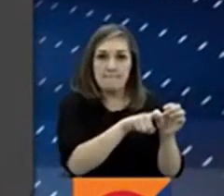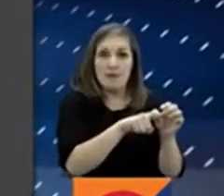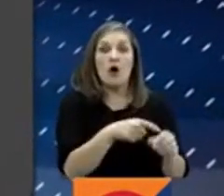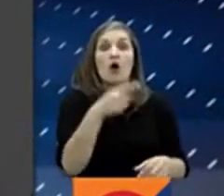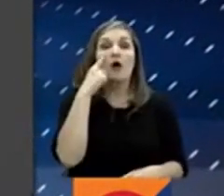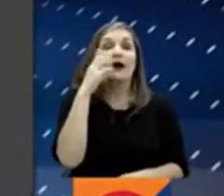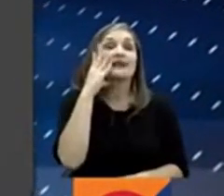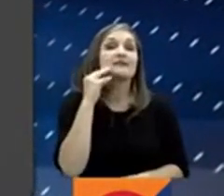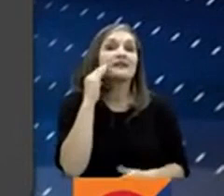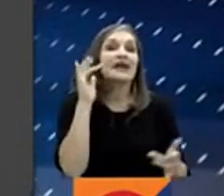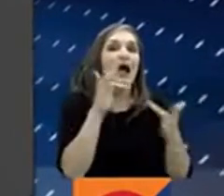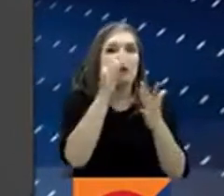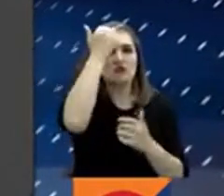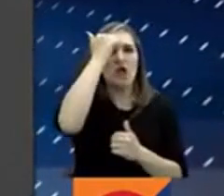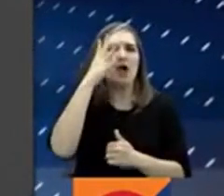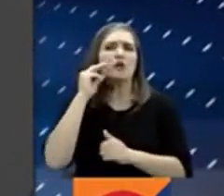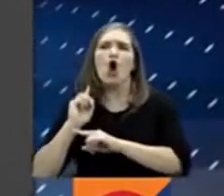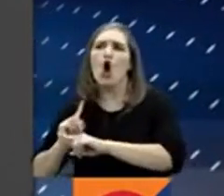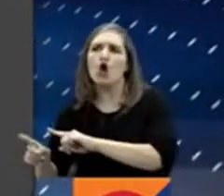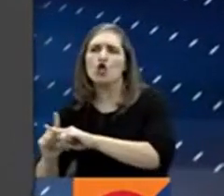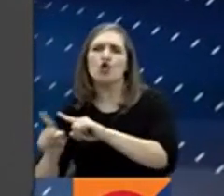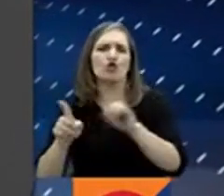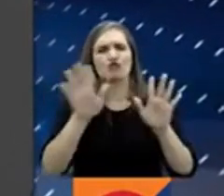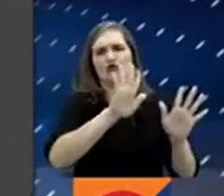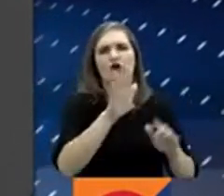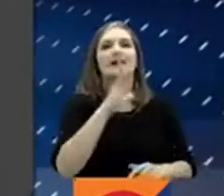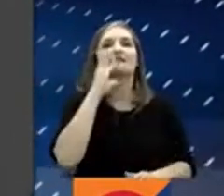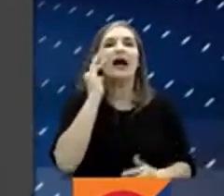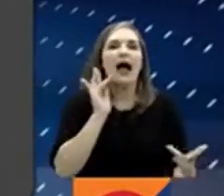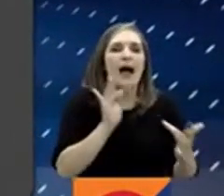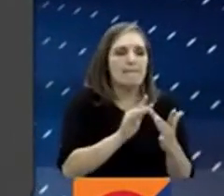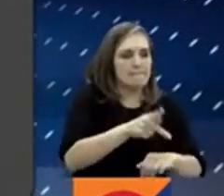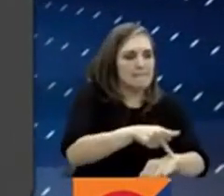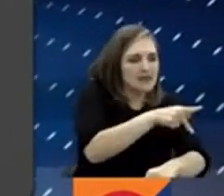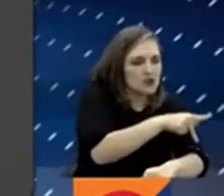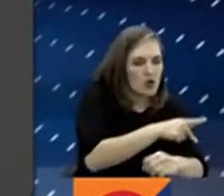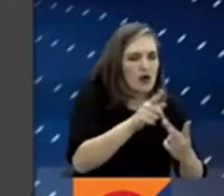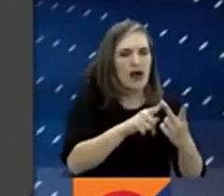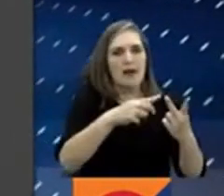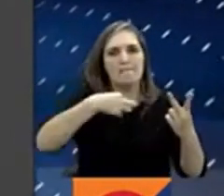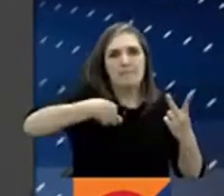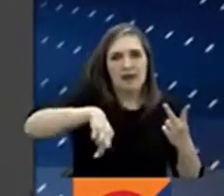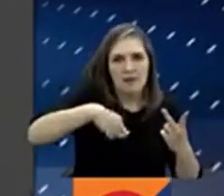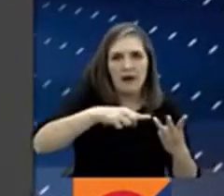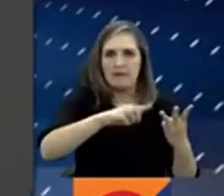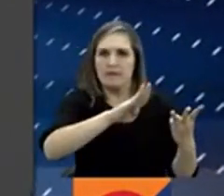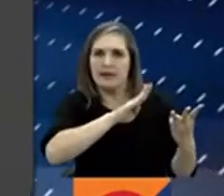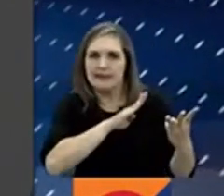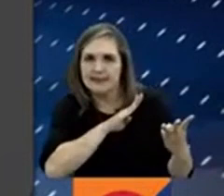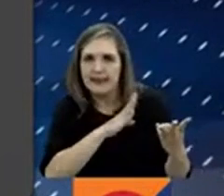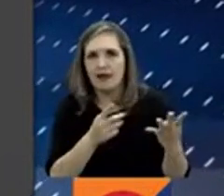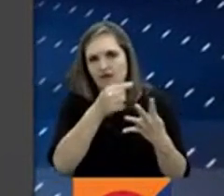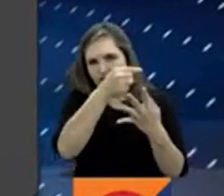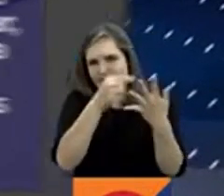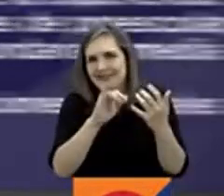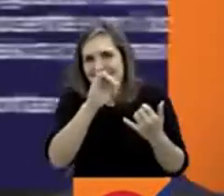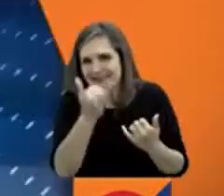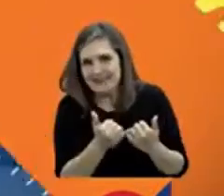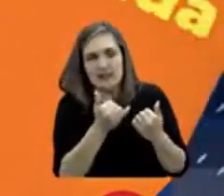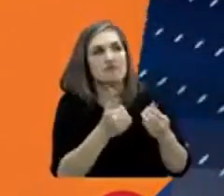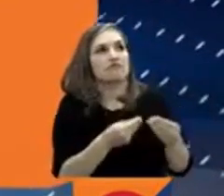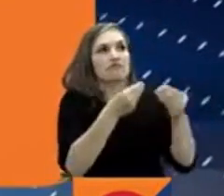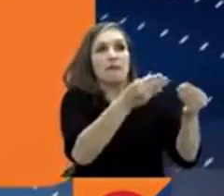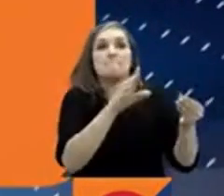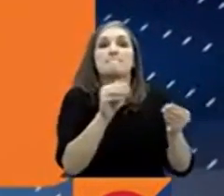experiencia docente en los niveles de preescolar, básica, primaria, secundaria y media. Contar con certificaciones laborales,